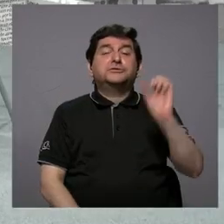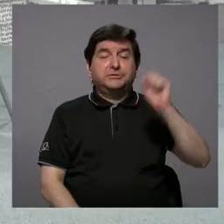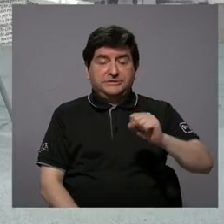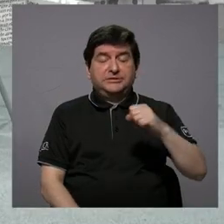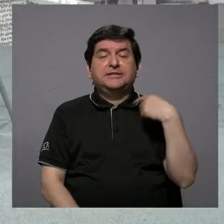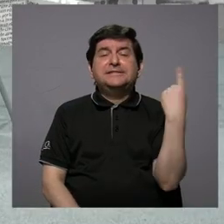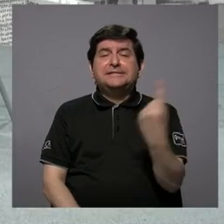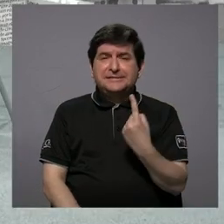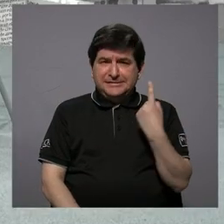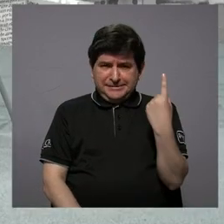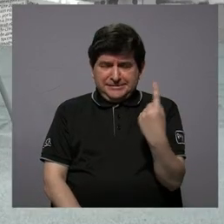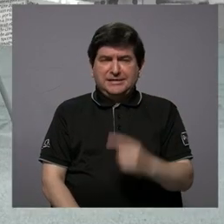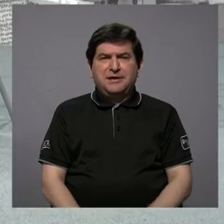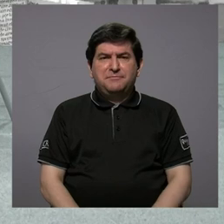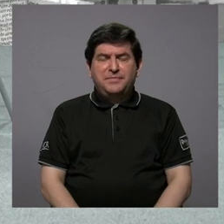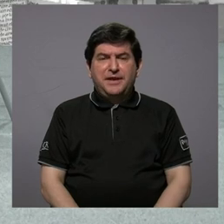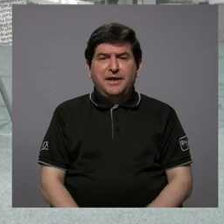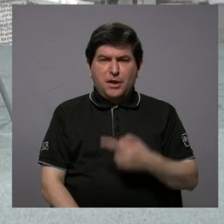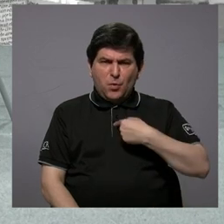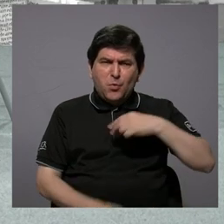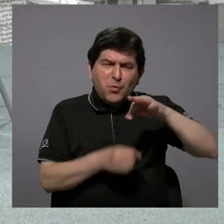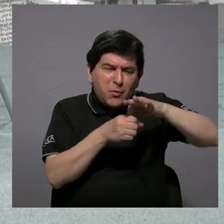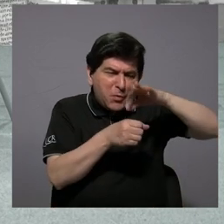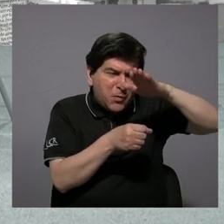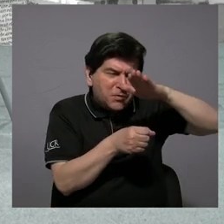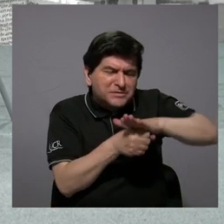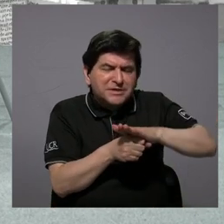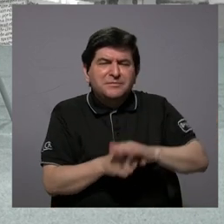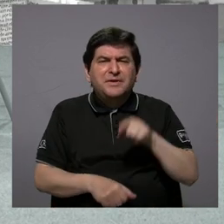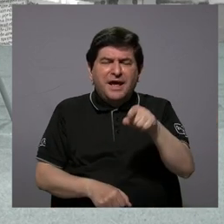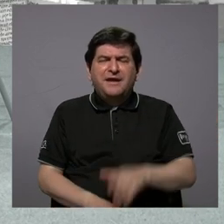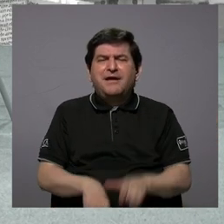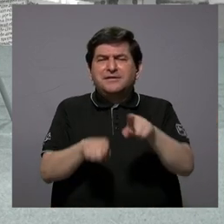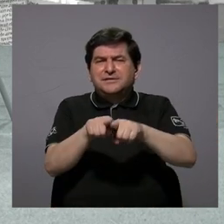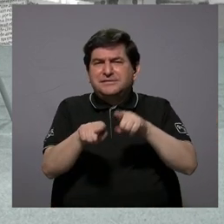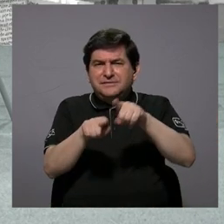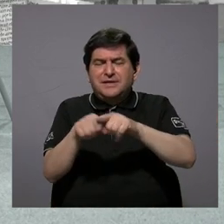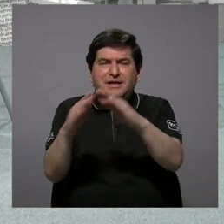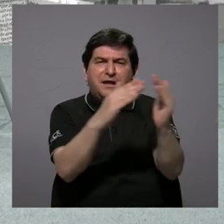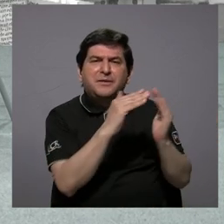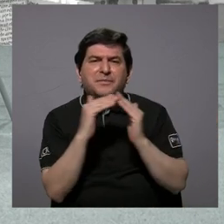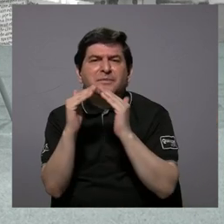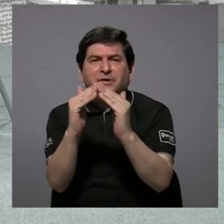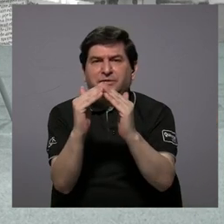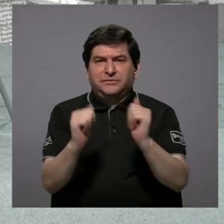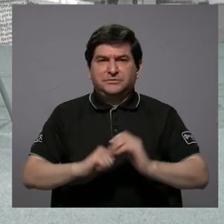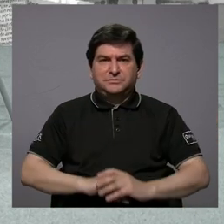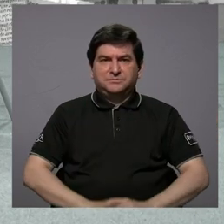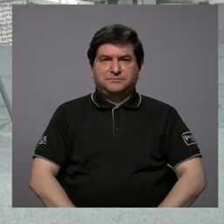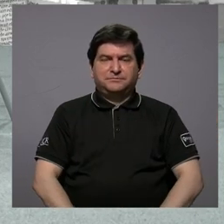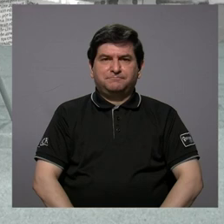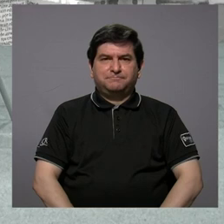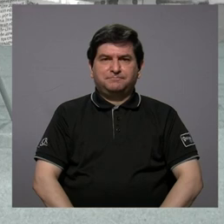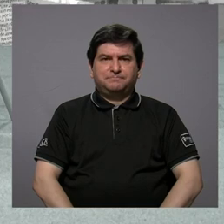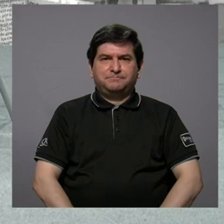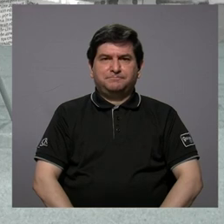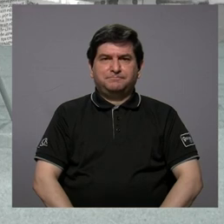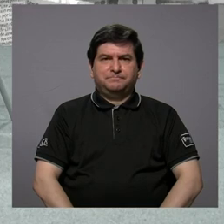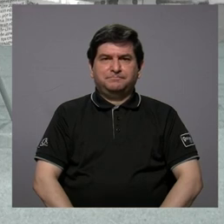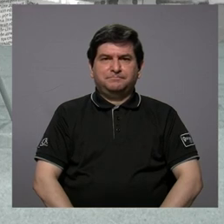siempre hay que sembrar esa hermandad entre los pueblos. Bueno,